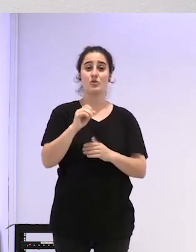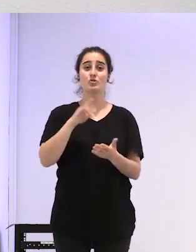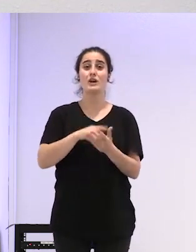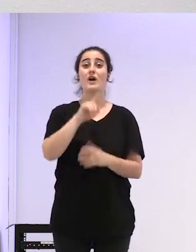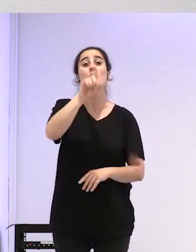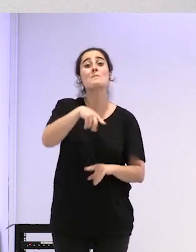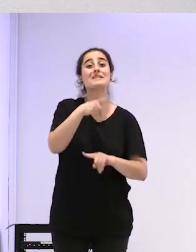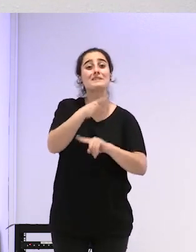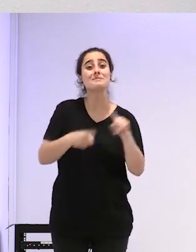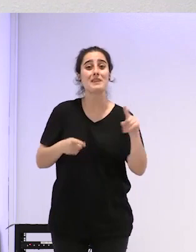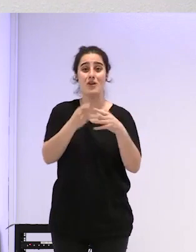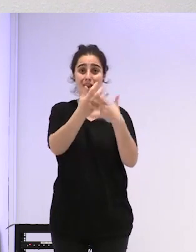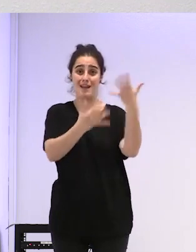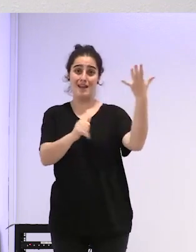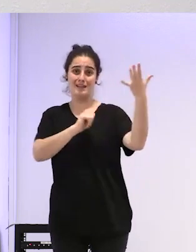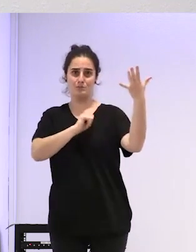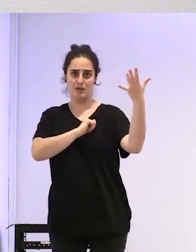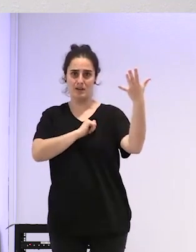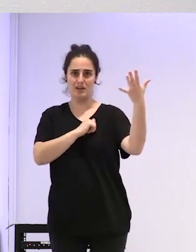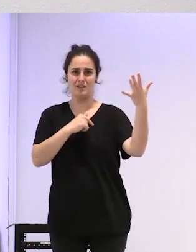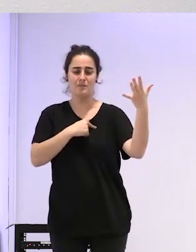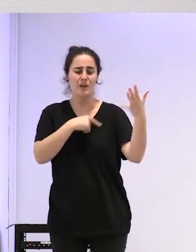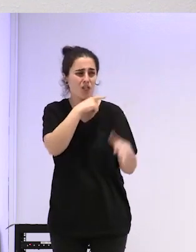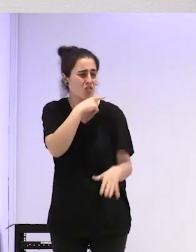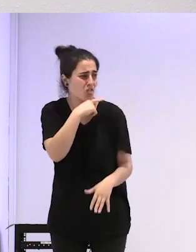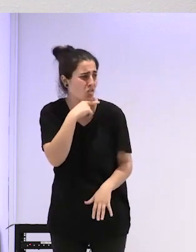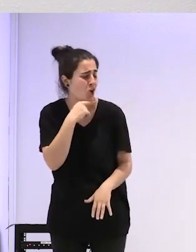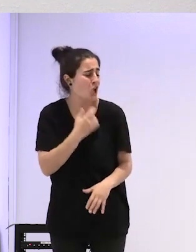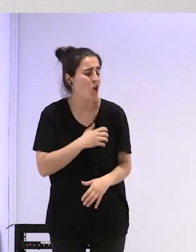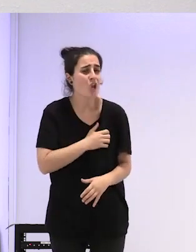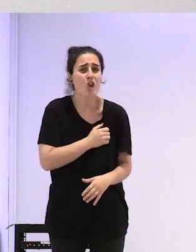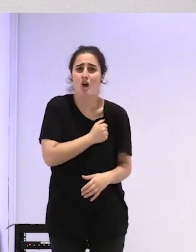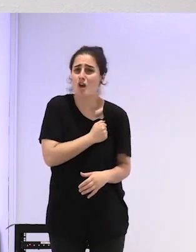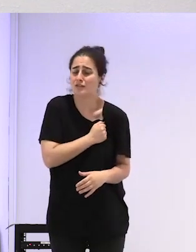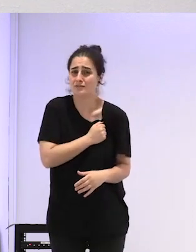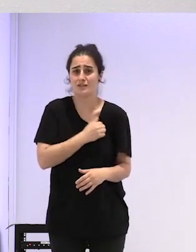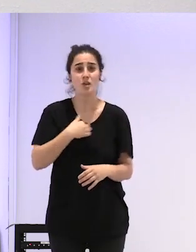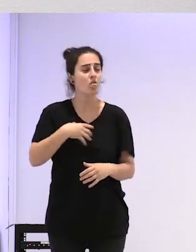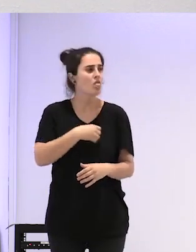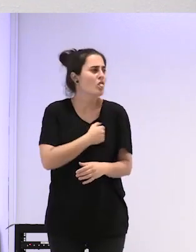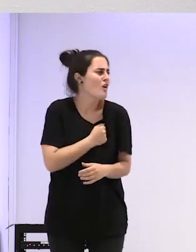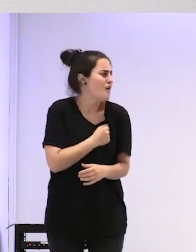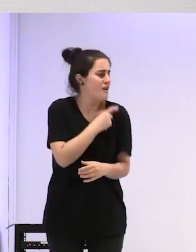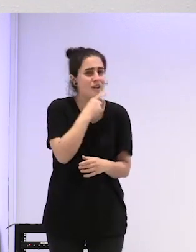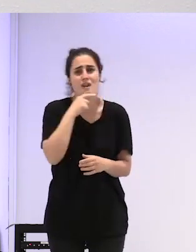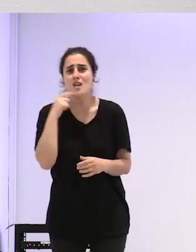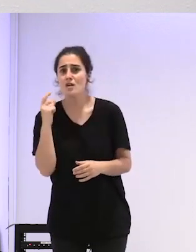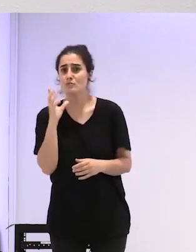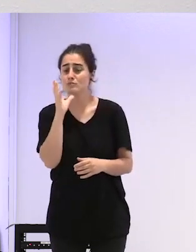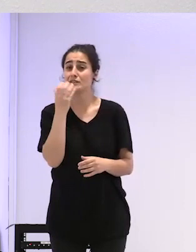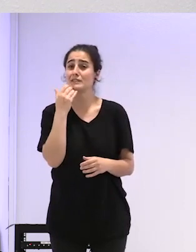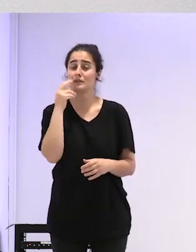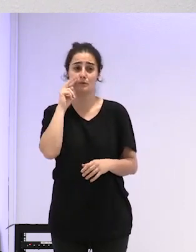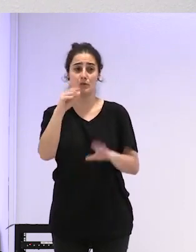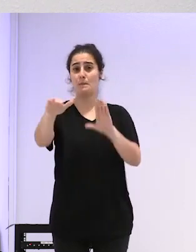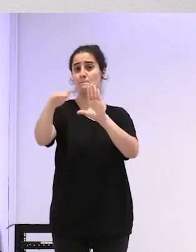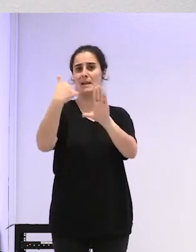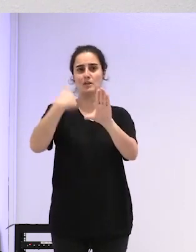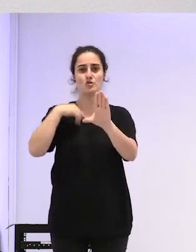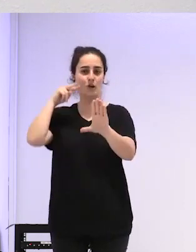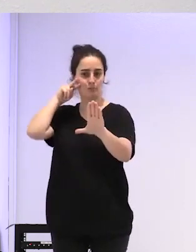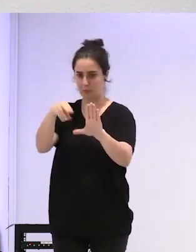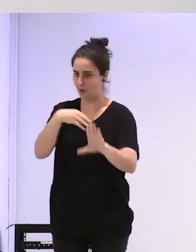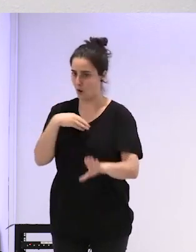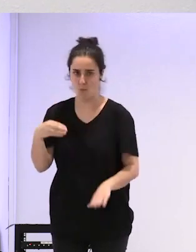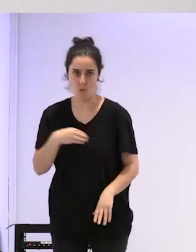un mes y medio de lista de espera y a mí me duele el corazón me duele tanto el corazón que si yo veo el mail que ya no me lo dejan mirar